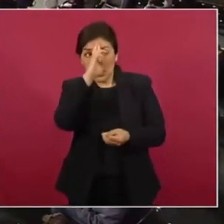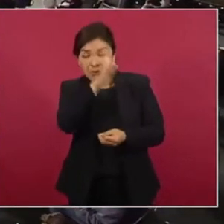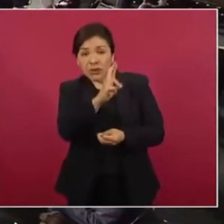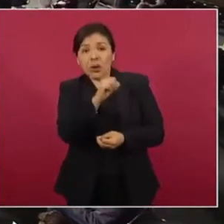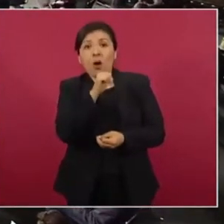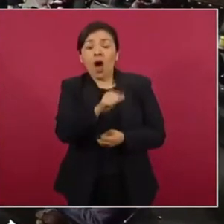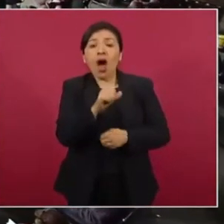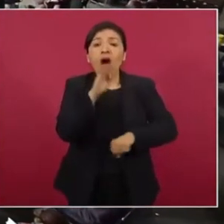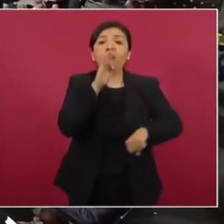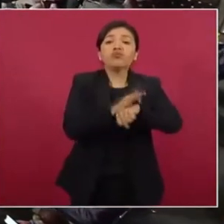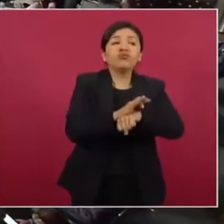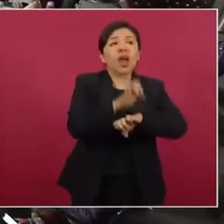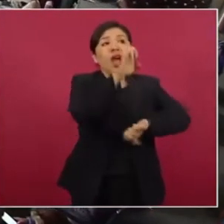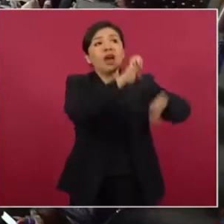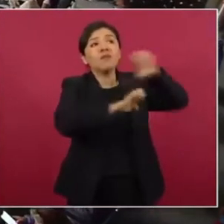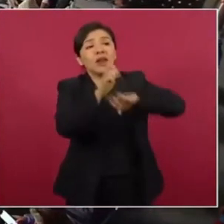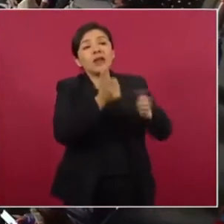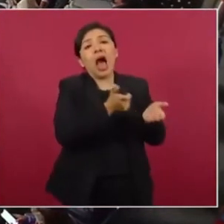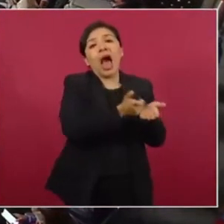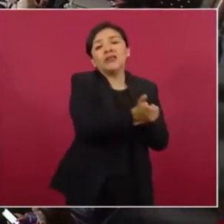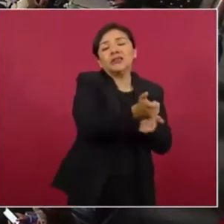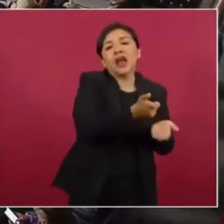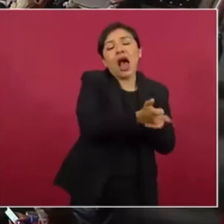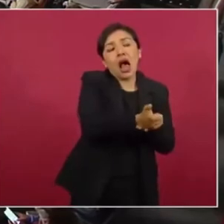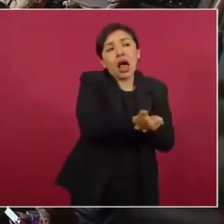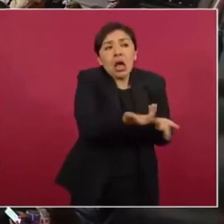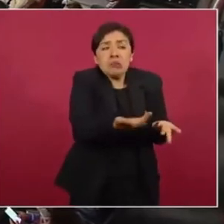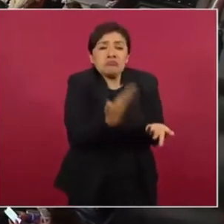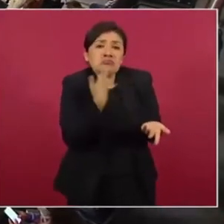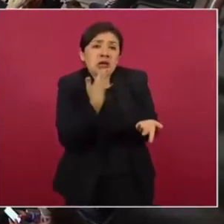defensores de empresas, pues está bien,